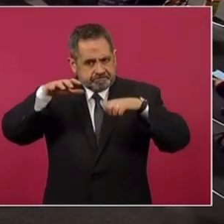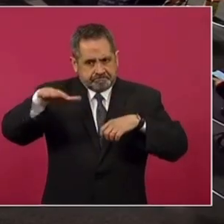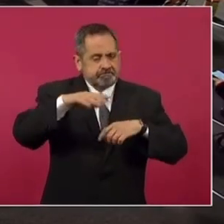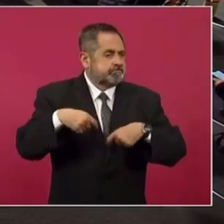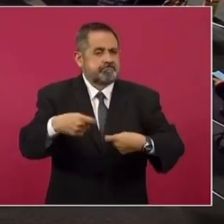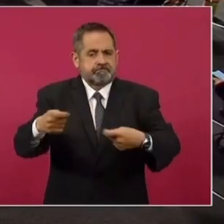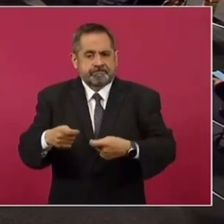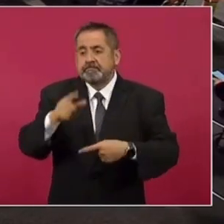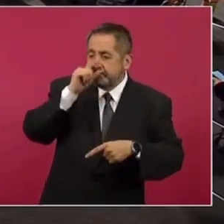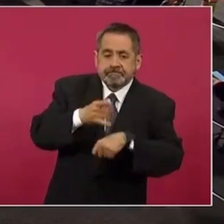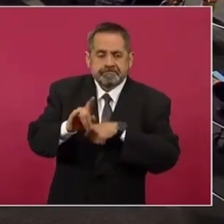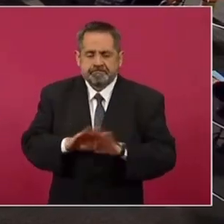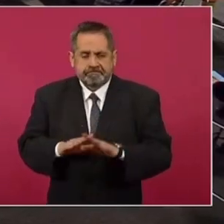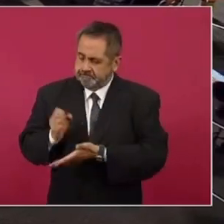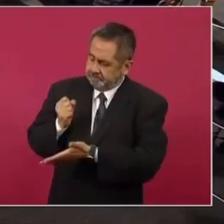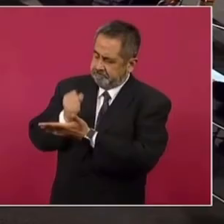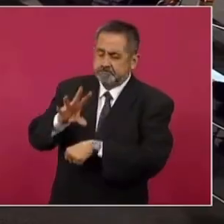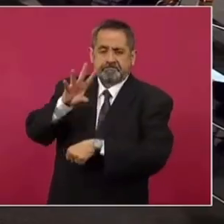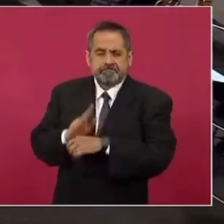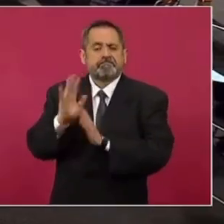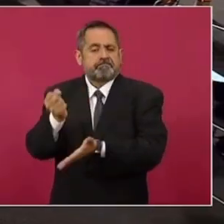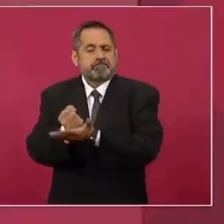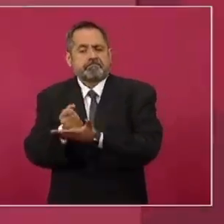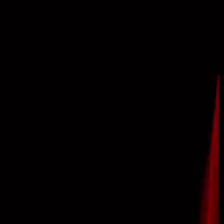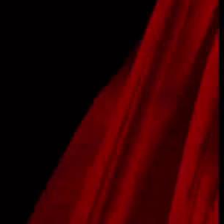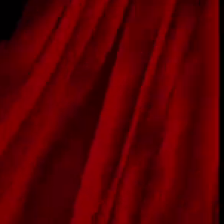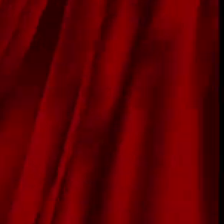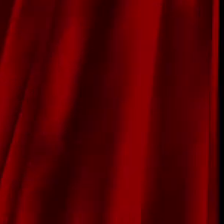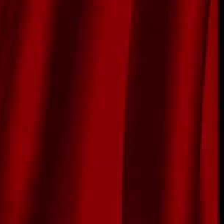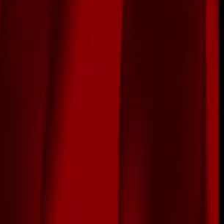a faltar porque ya tenemos autorizado el presupuesto.